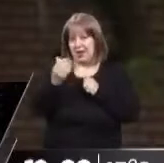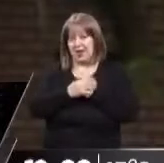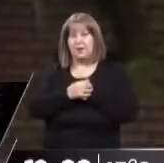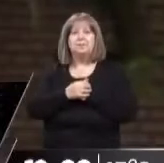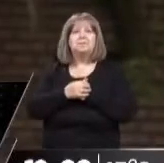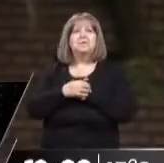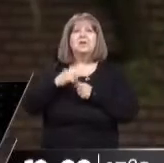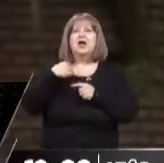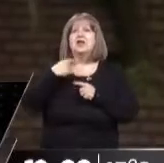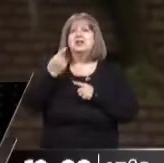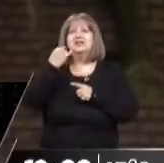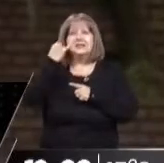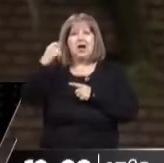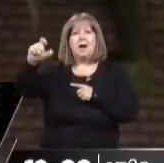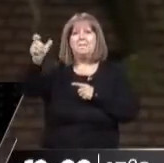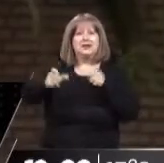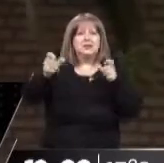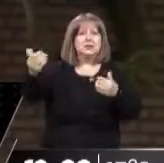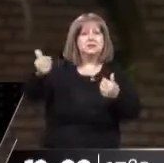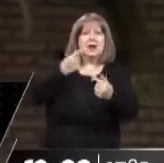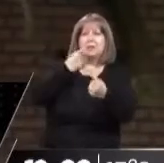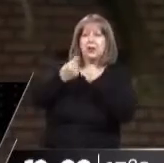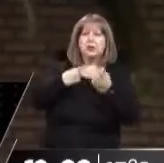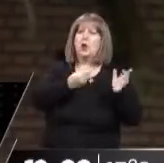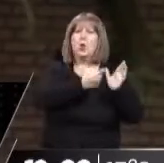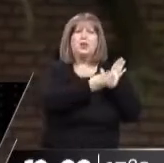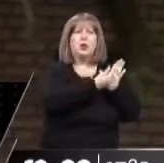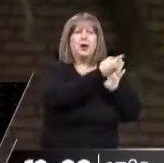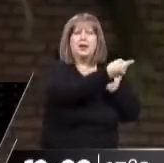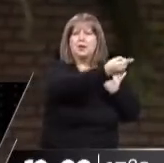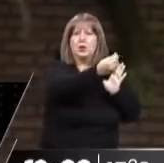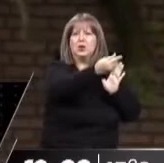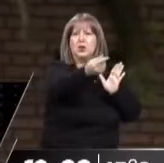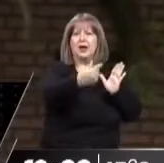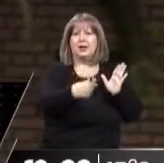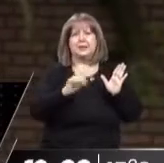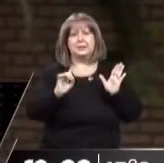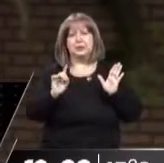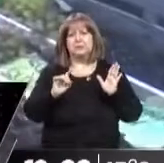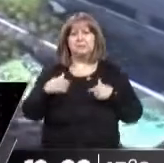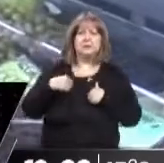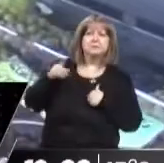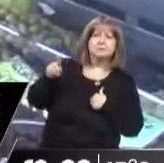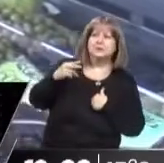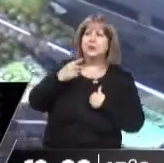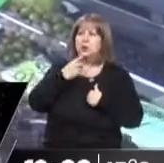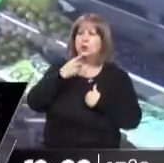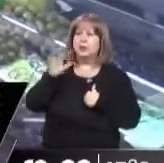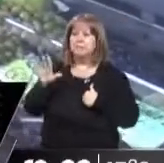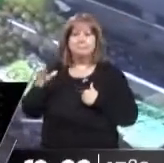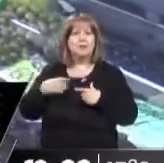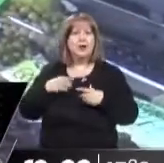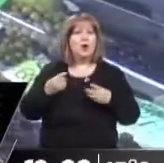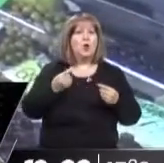mucho más, tiene mucha más información, puede acceder a mucha más información y hoy la realidad es que parado frente a un producto en una tienda vos podés ver